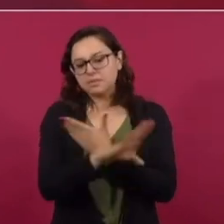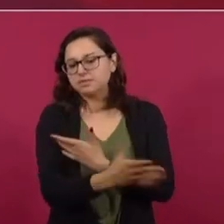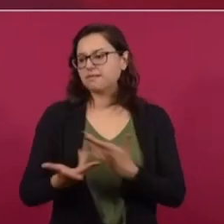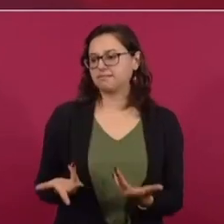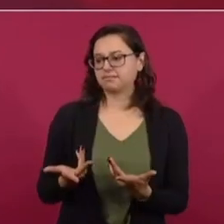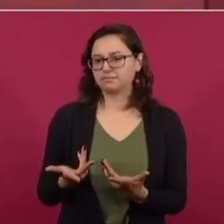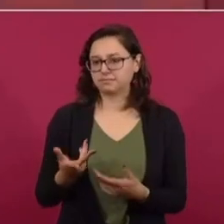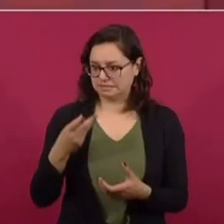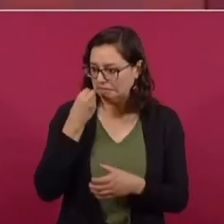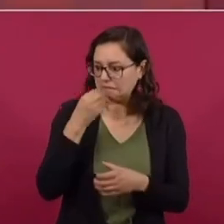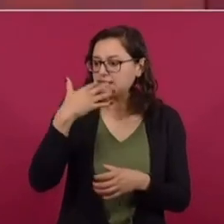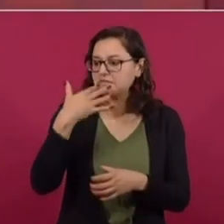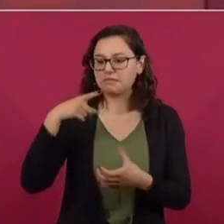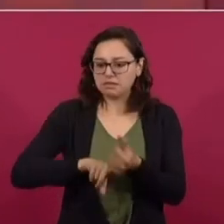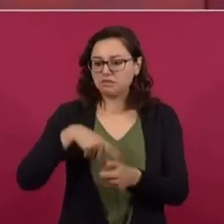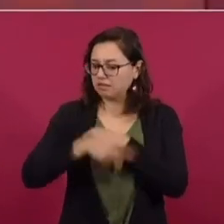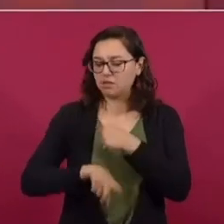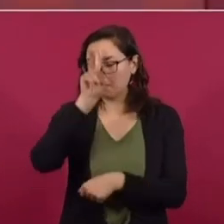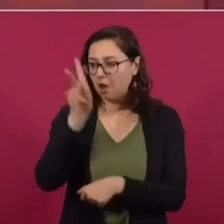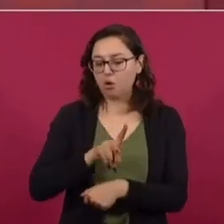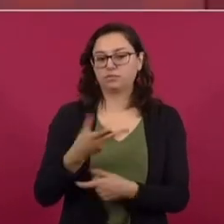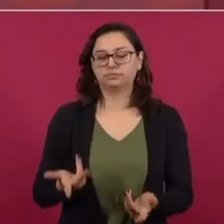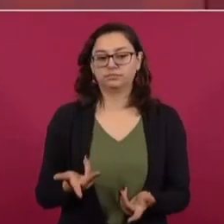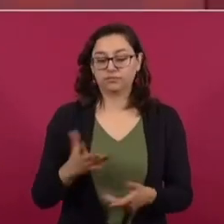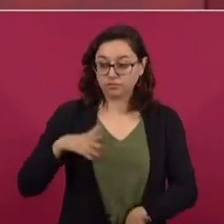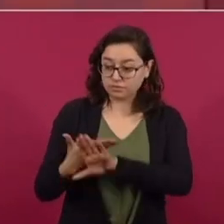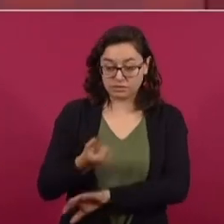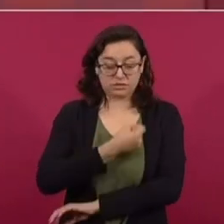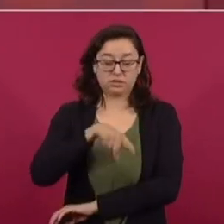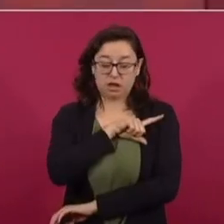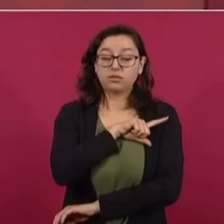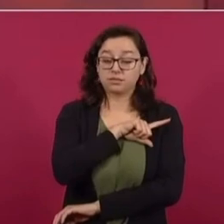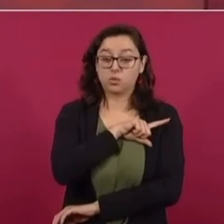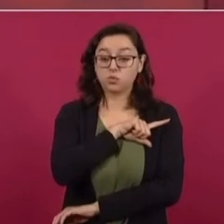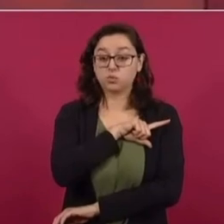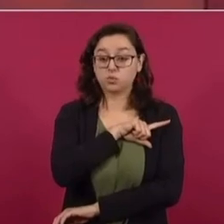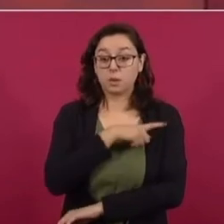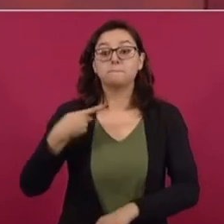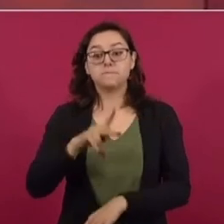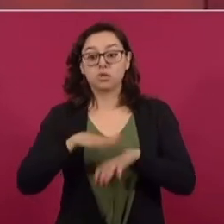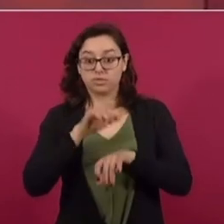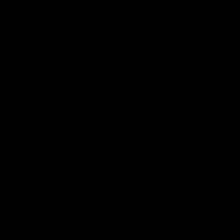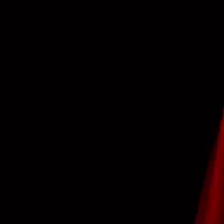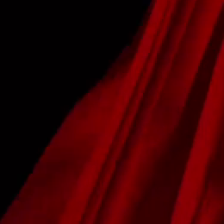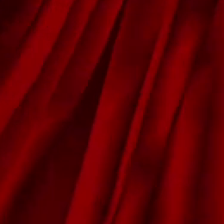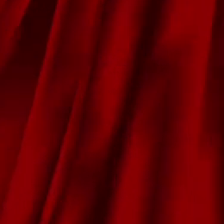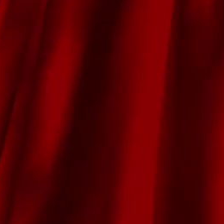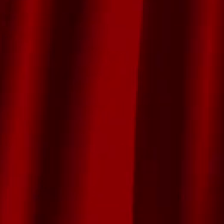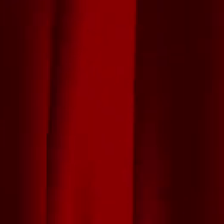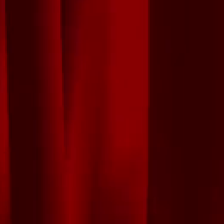que causan los productos chatarra. Y no solo es el daño a la salud, que es el daño mayor, sino también a la economía.